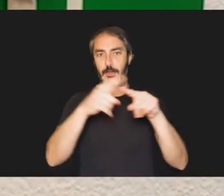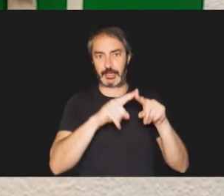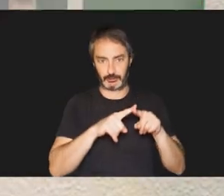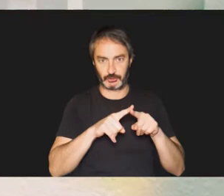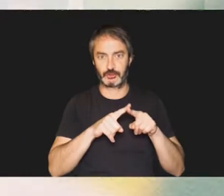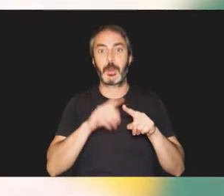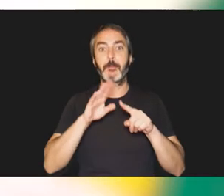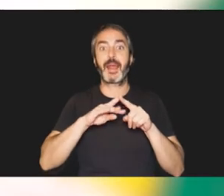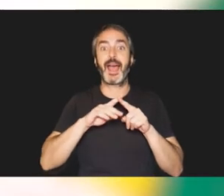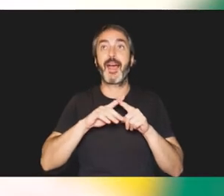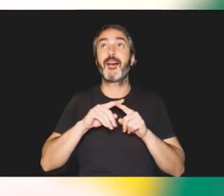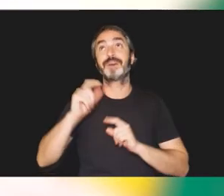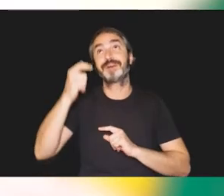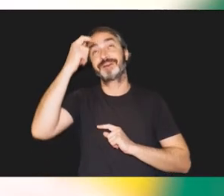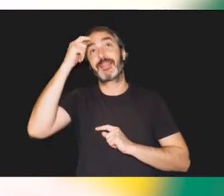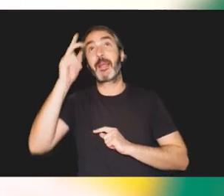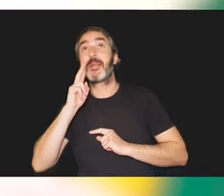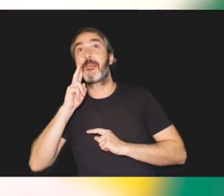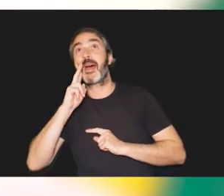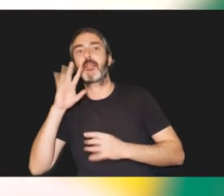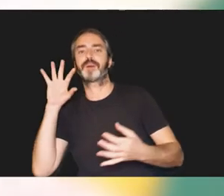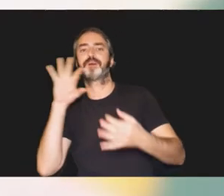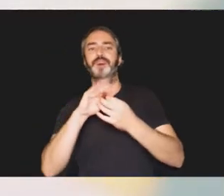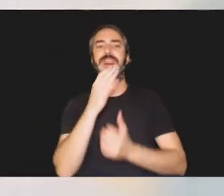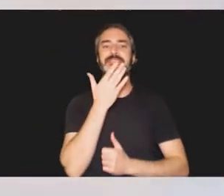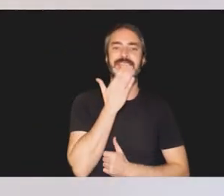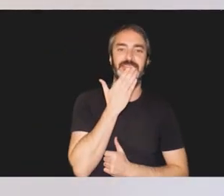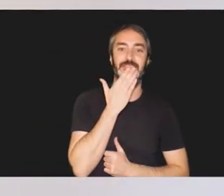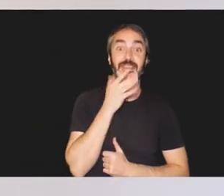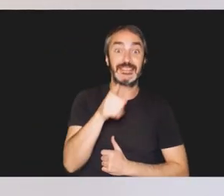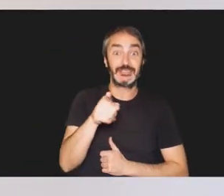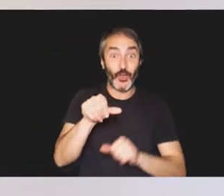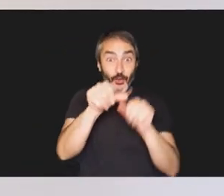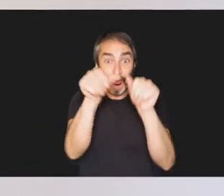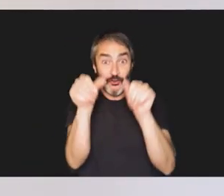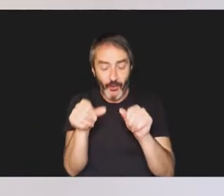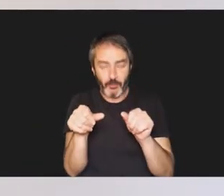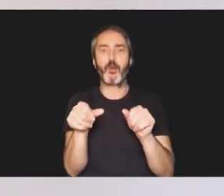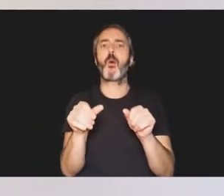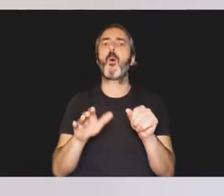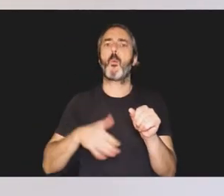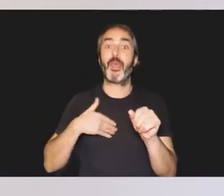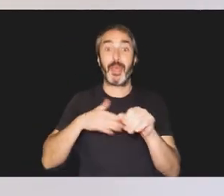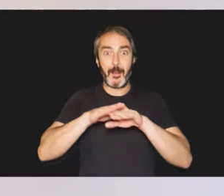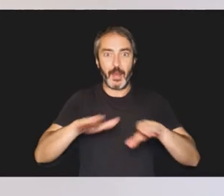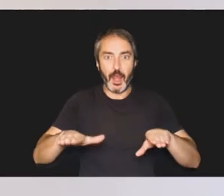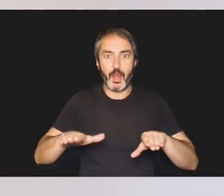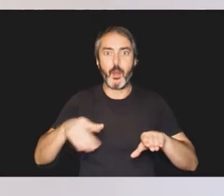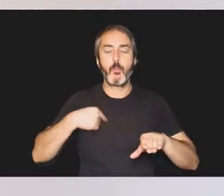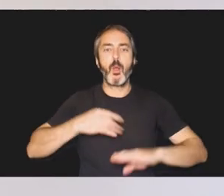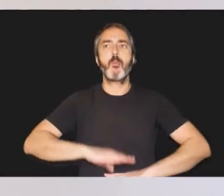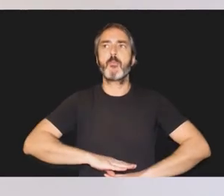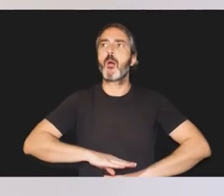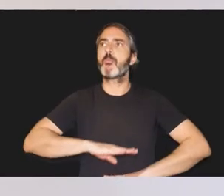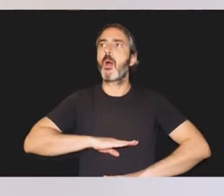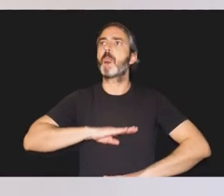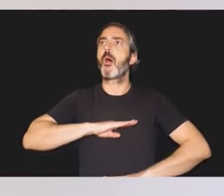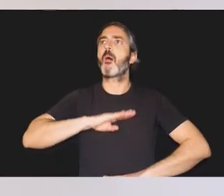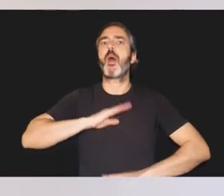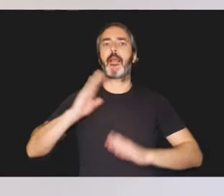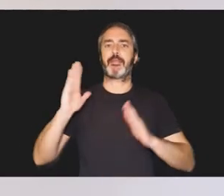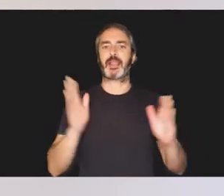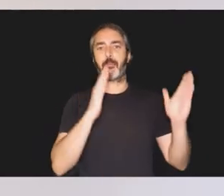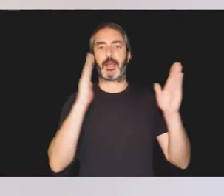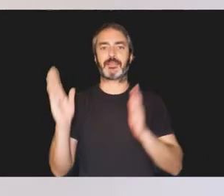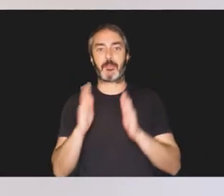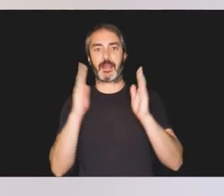un concepto verbal su correspondiente signo. De esta forma, conseguiremos que el menor adquiera los conocimientos de cada etapa,